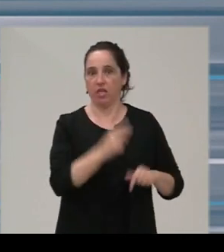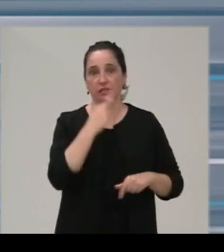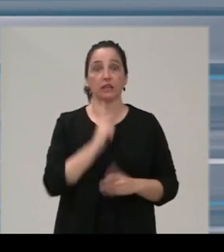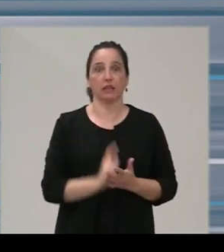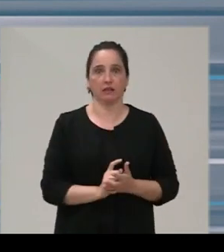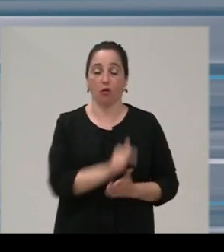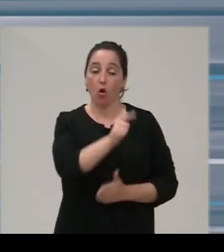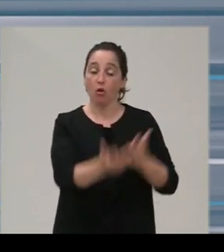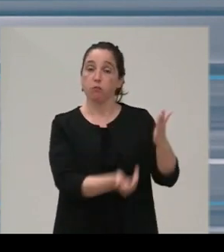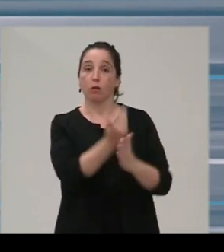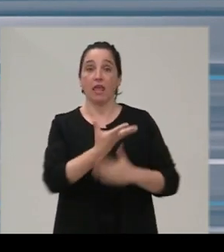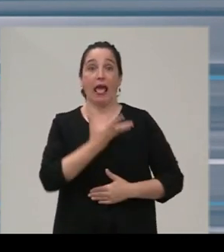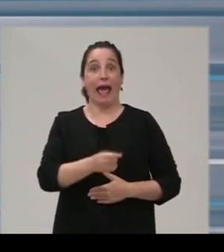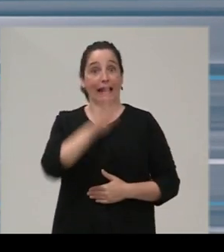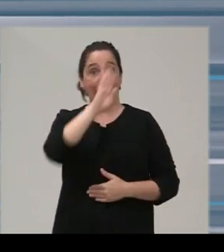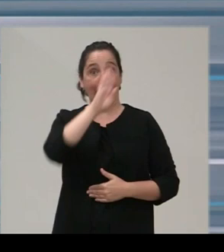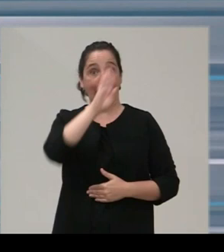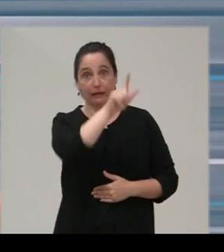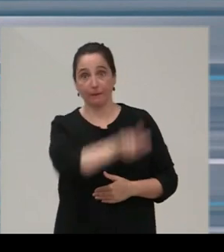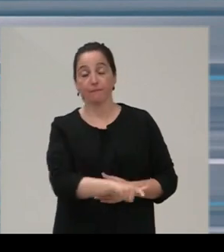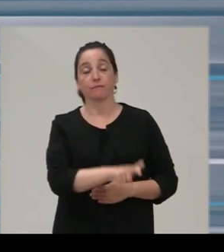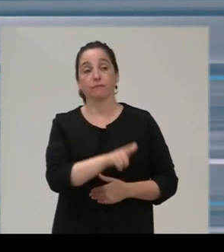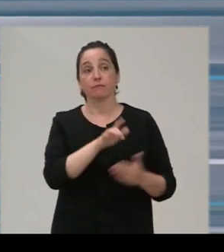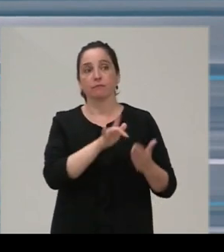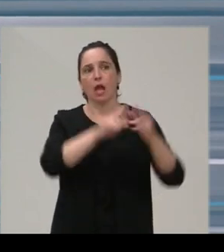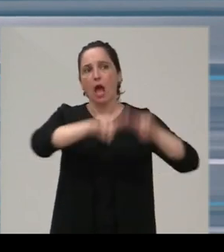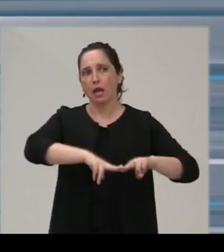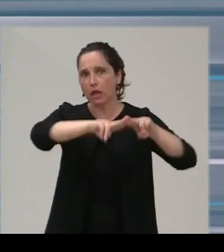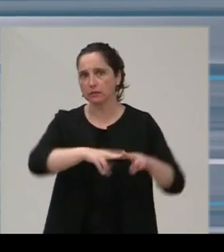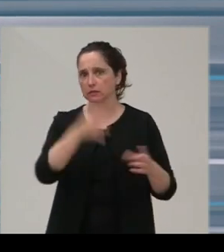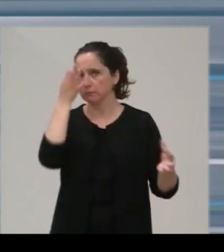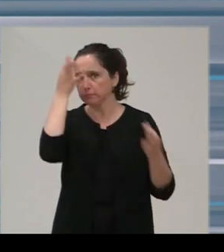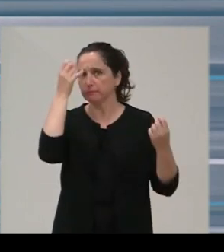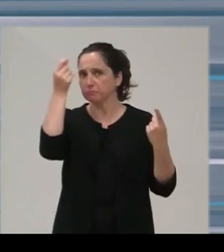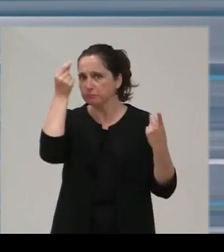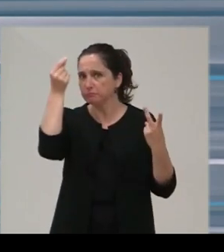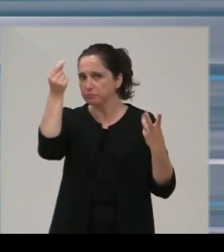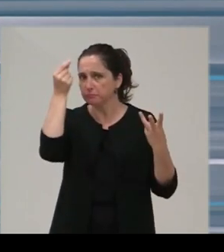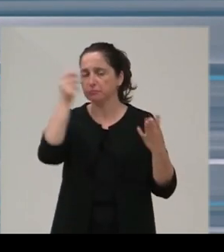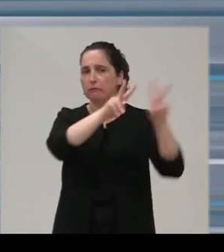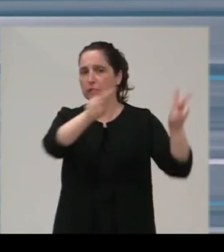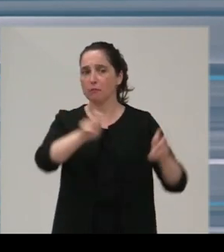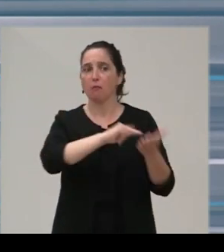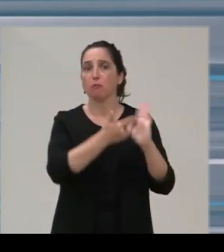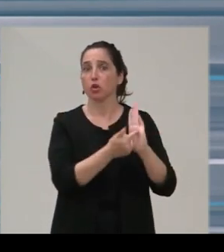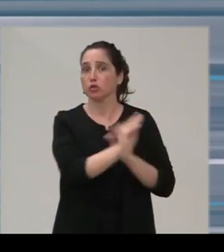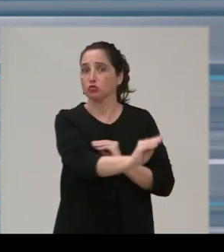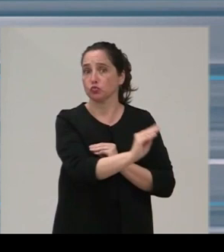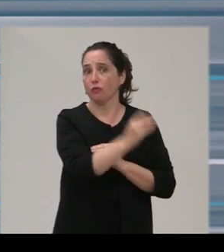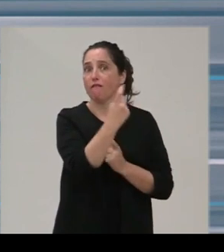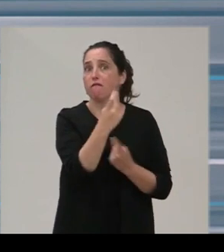esta mañana he compartido con la alcaldesa un análisis amplio, un análisis pormenorizado de los asuntos y de los proyectos pendientes